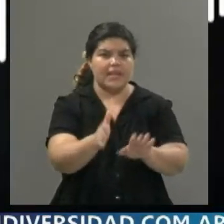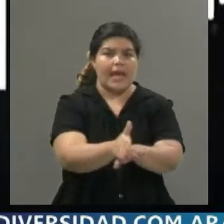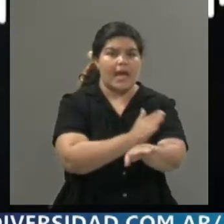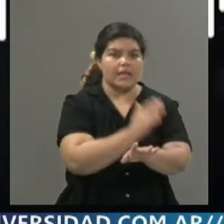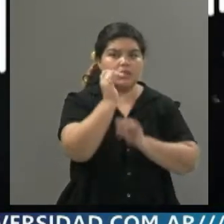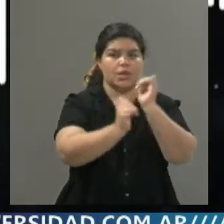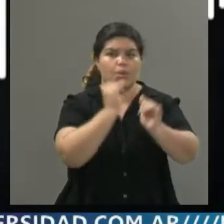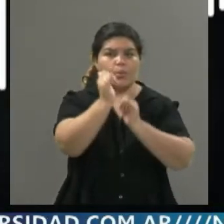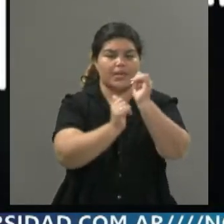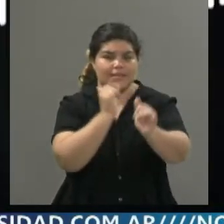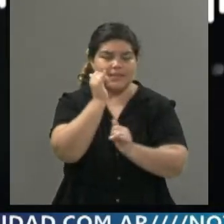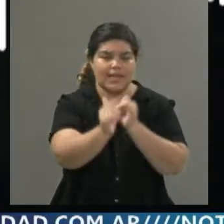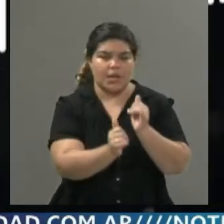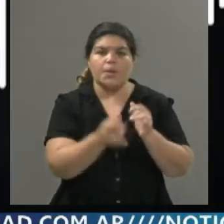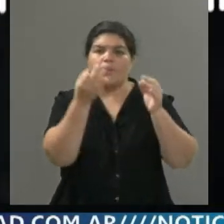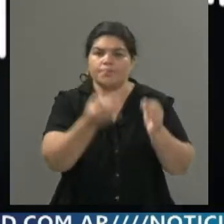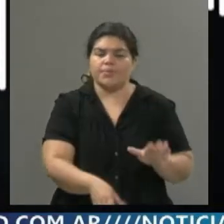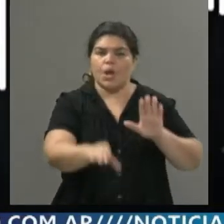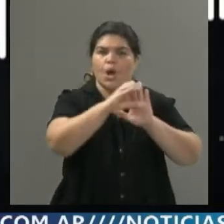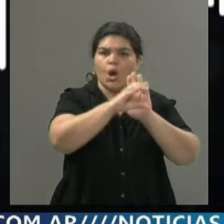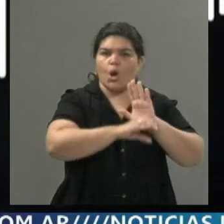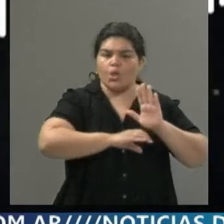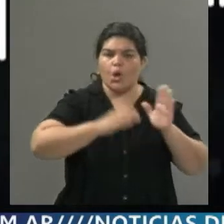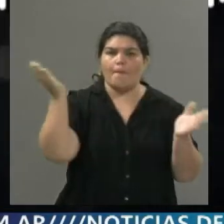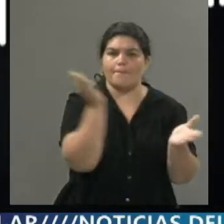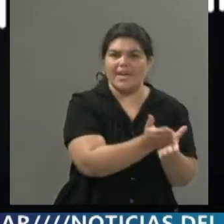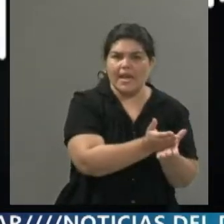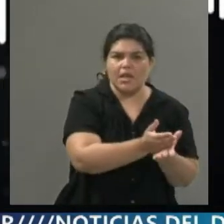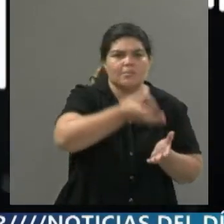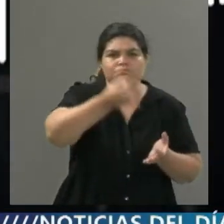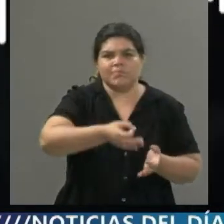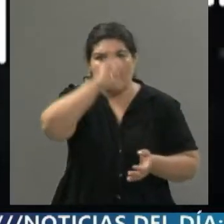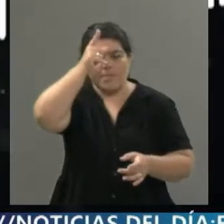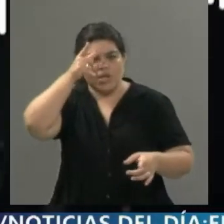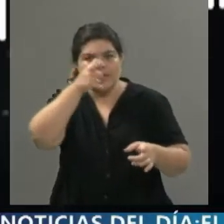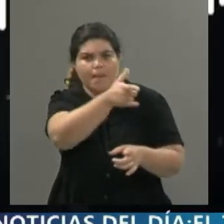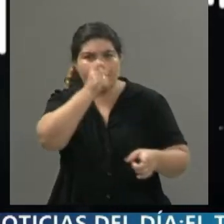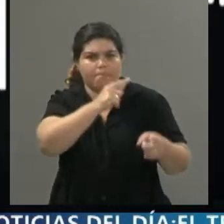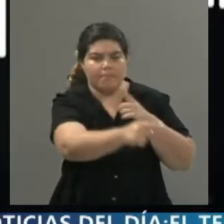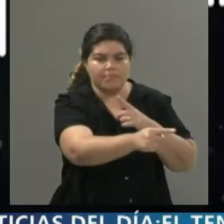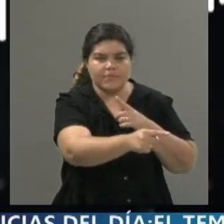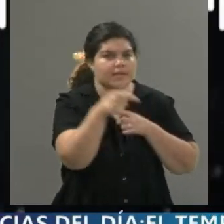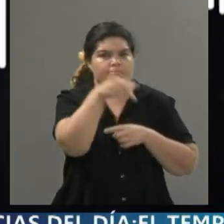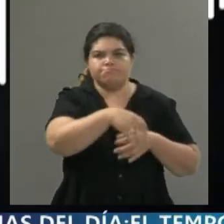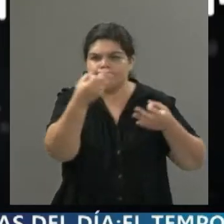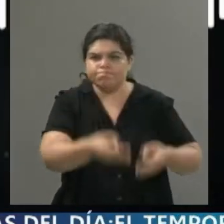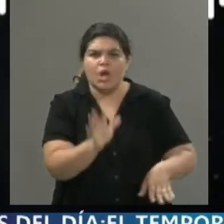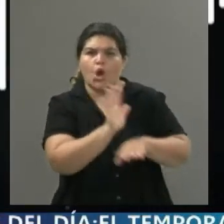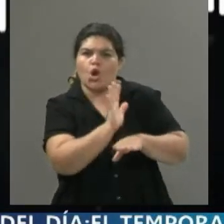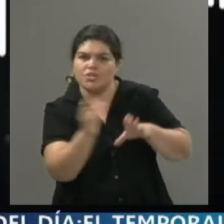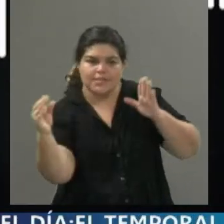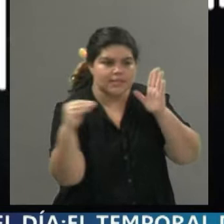hay una tipificación en el Código Penal de lo que es el gatillo fácil para poder describirlo. concepto popular. Uno en ese concepto